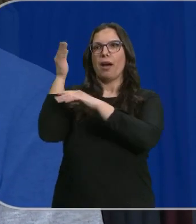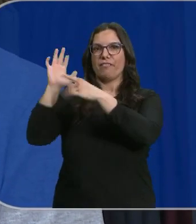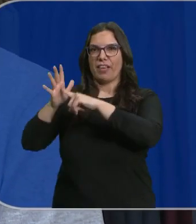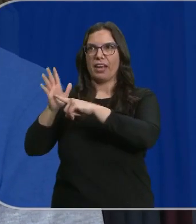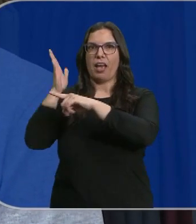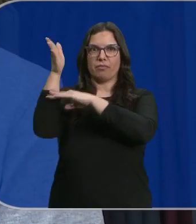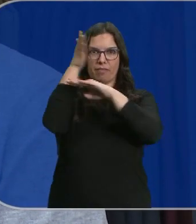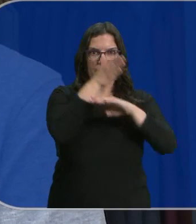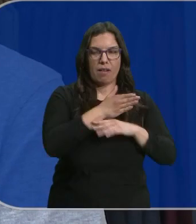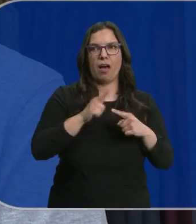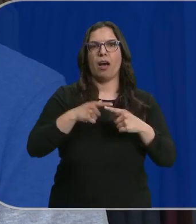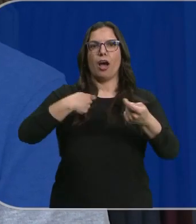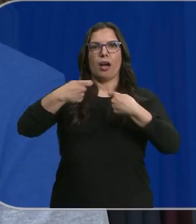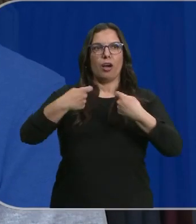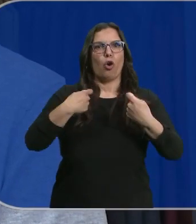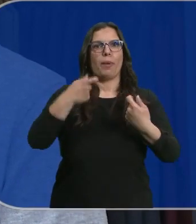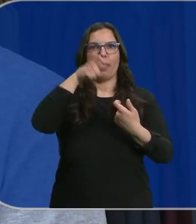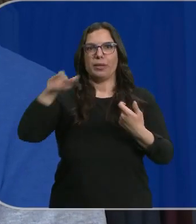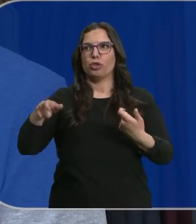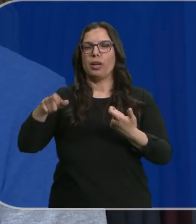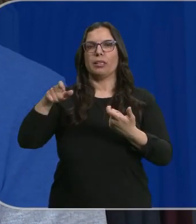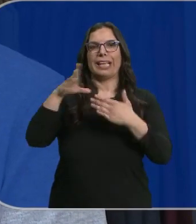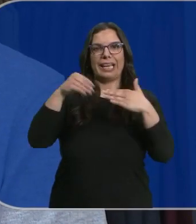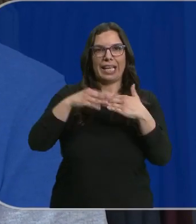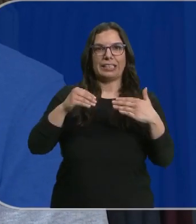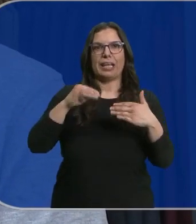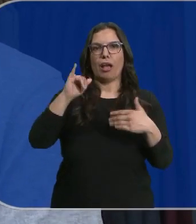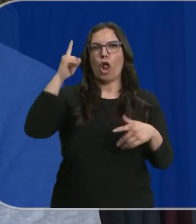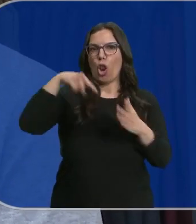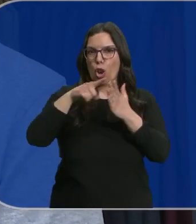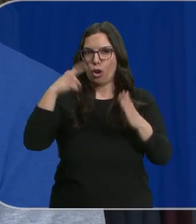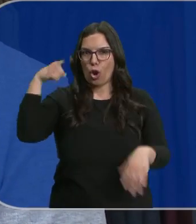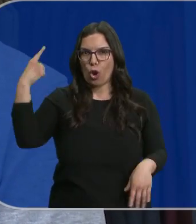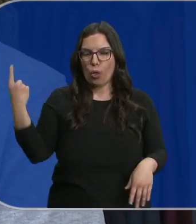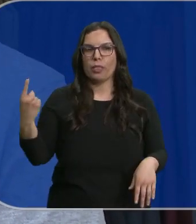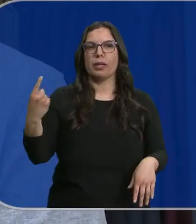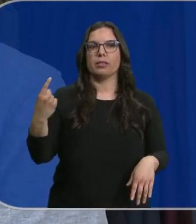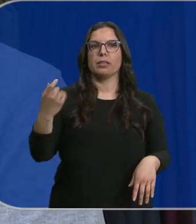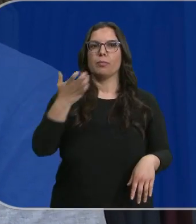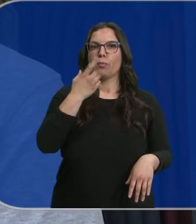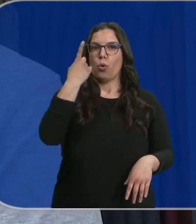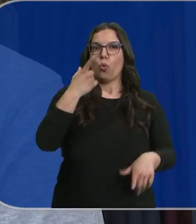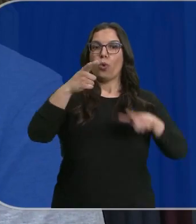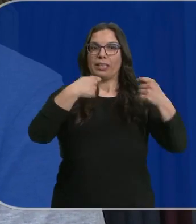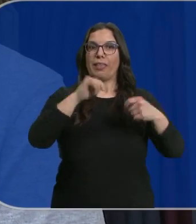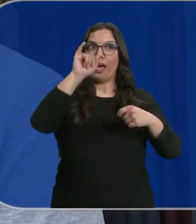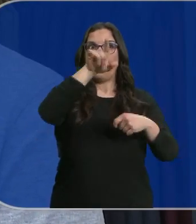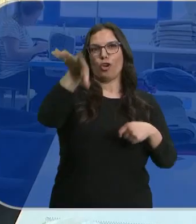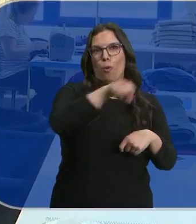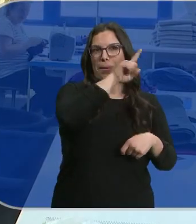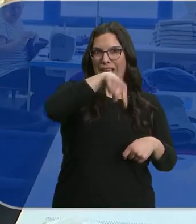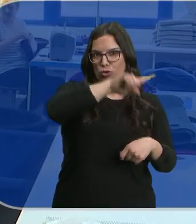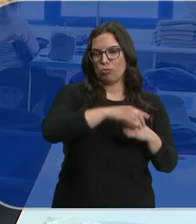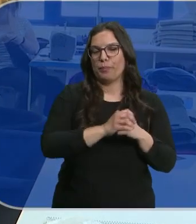tenemos agentes comerciales y tenemos varios clientes en Londres. Entre ellos está la tienda de Maya London, que es donde ellos suelen comprar nuestros